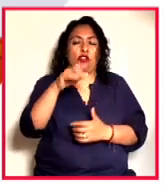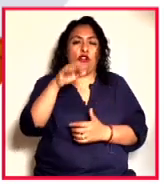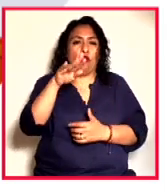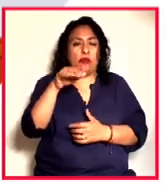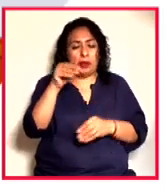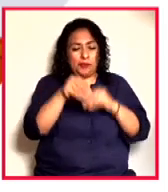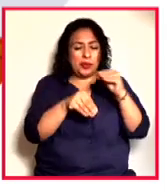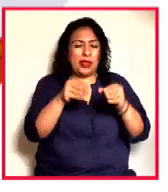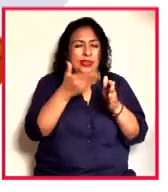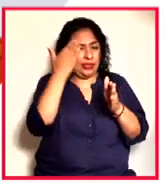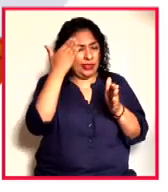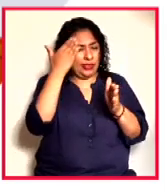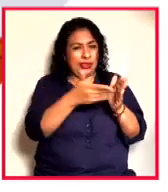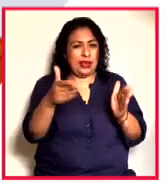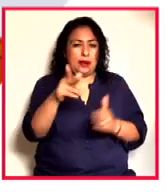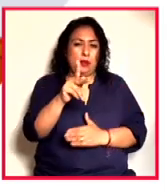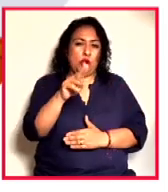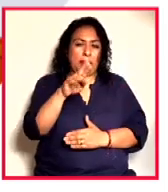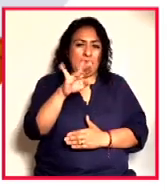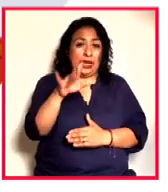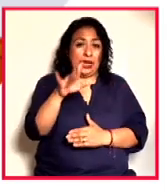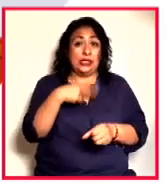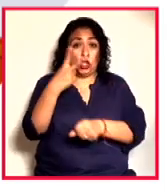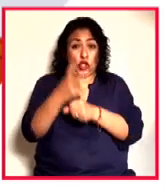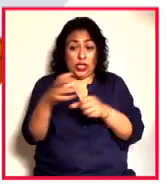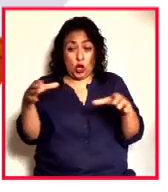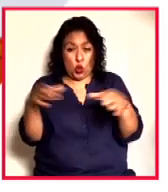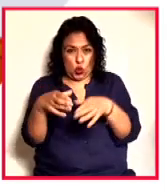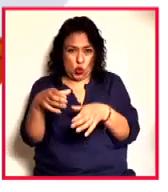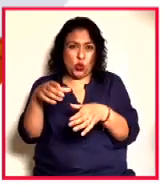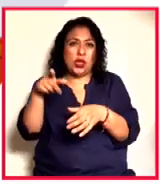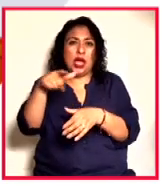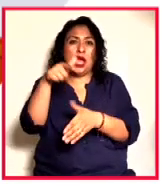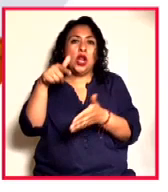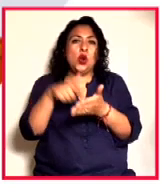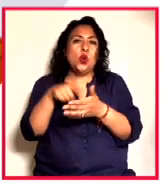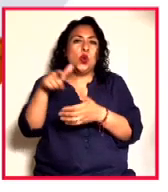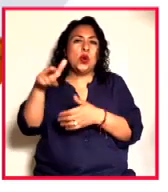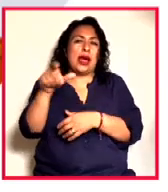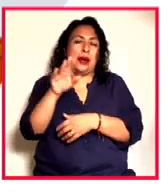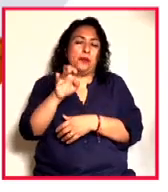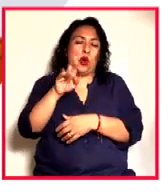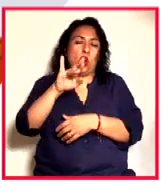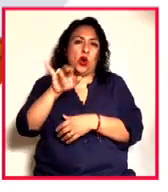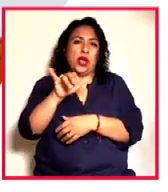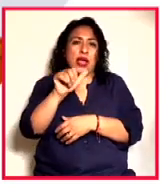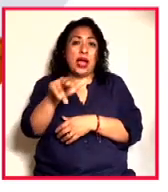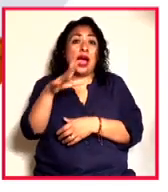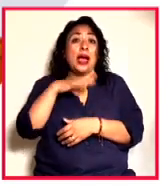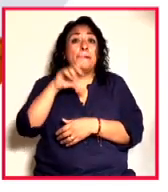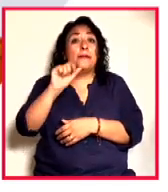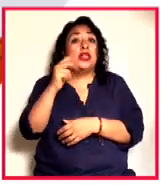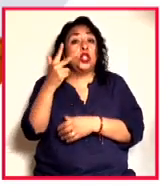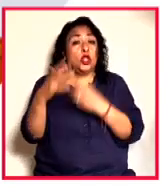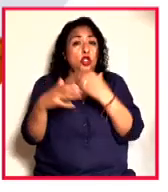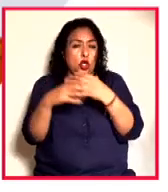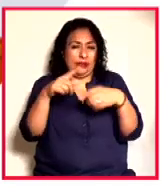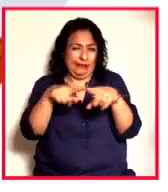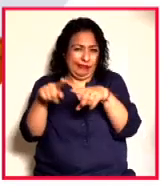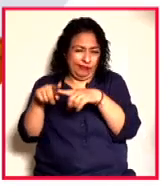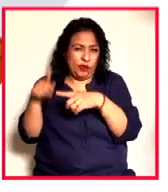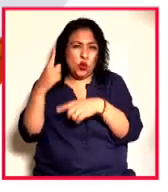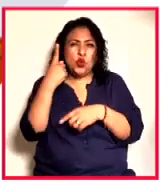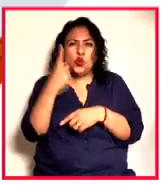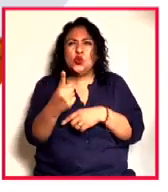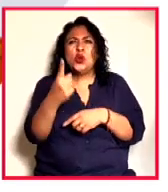periodo preclásico. La segunda colección, que se encontraba en Monheimheimheim, está conformada por 28 objetos, entre ellos un cajete del